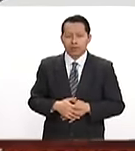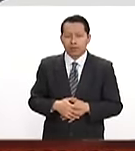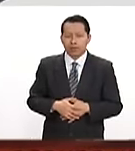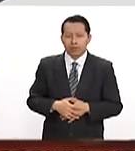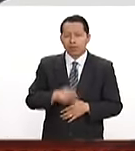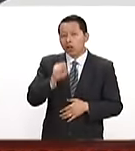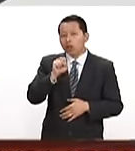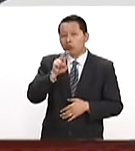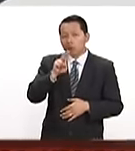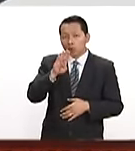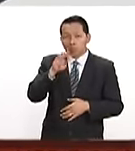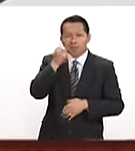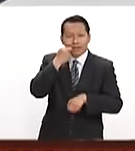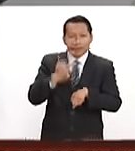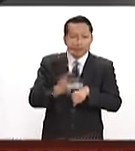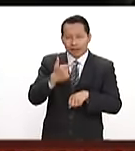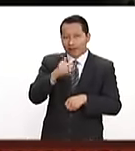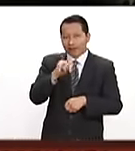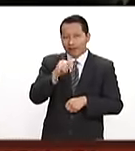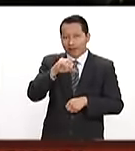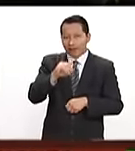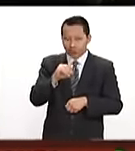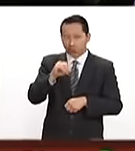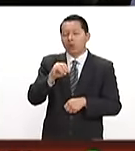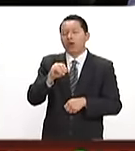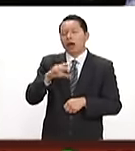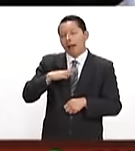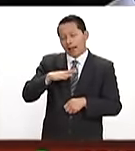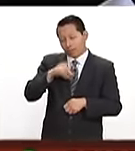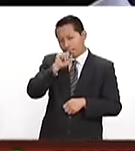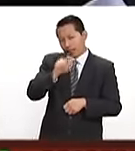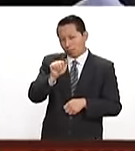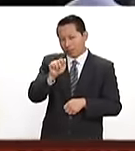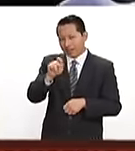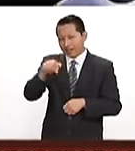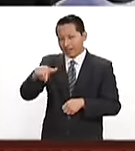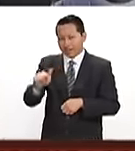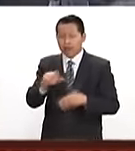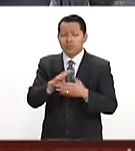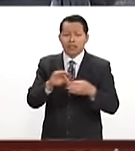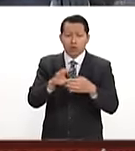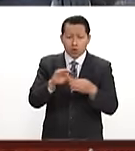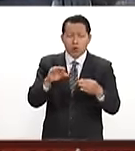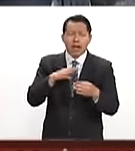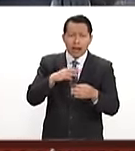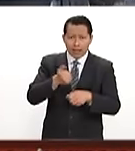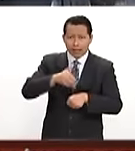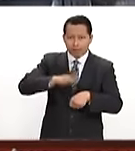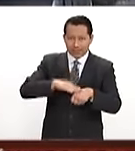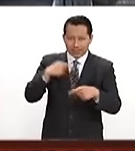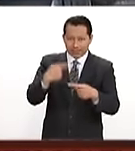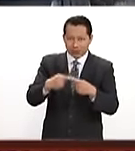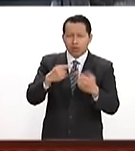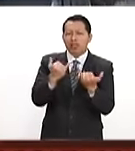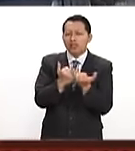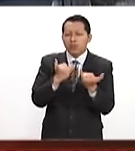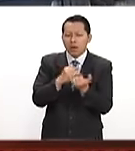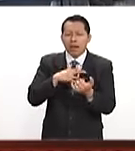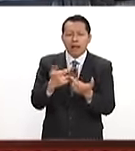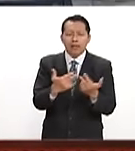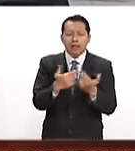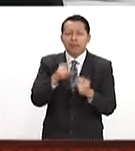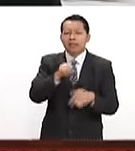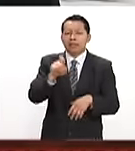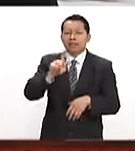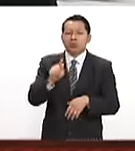subsecretario de la Defensa Nacional, Gilberto Hernández Andreu, señaló que con dichas acciones en lo que va de la administración, se han destruido más de